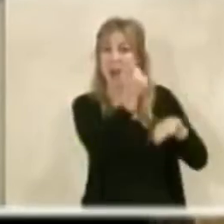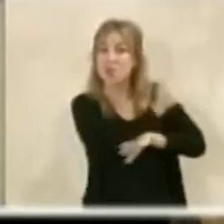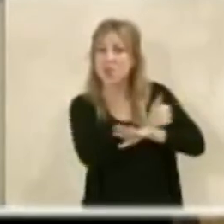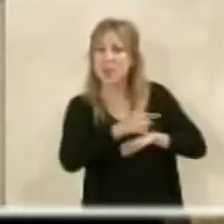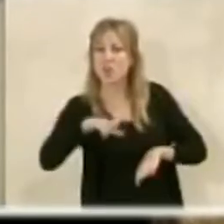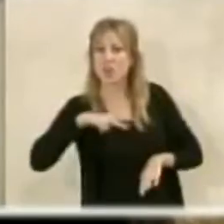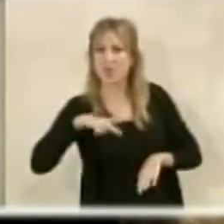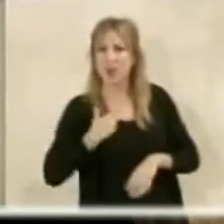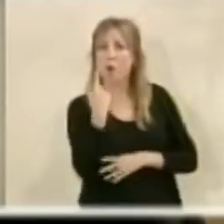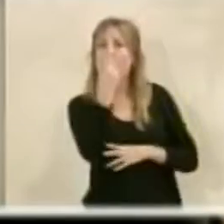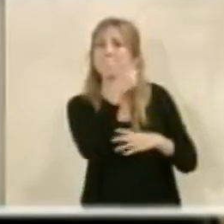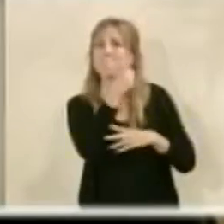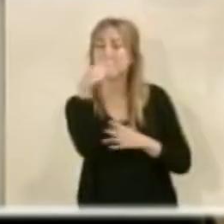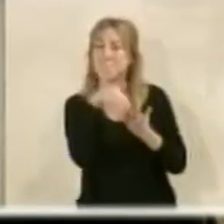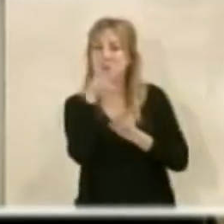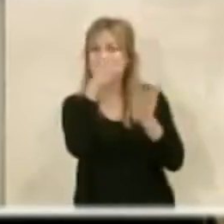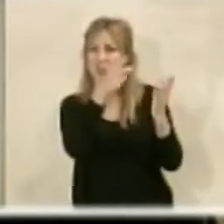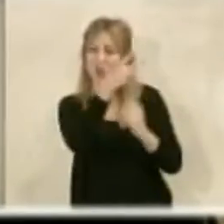urbanístico, un millón doscientos.